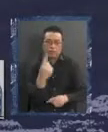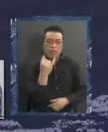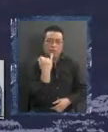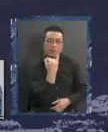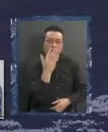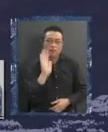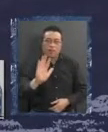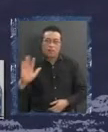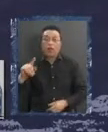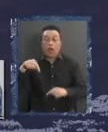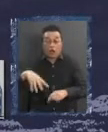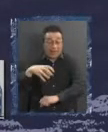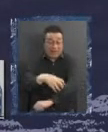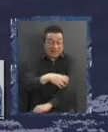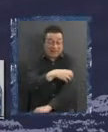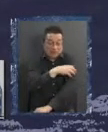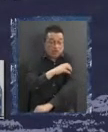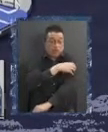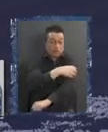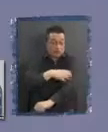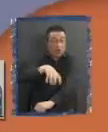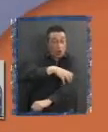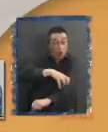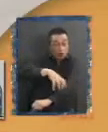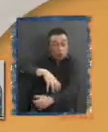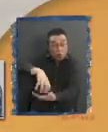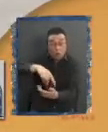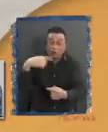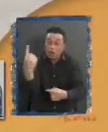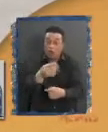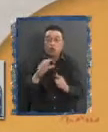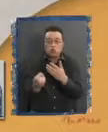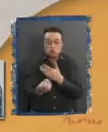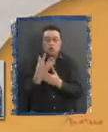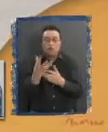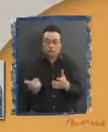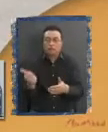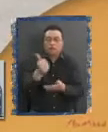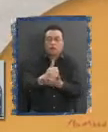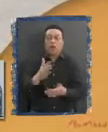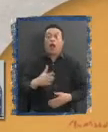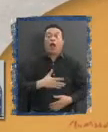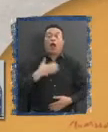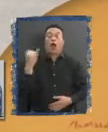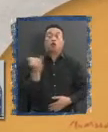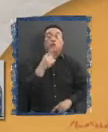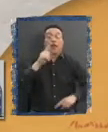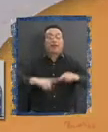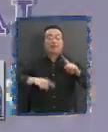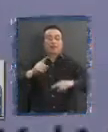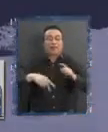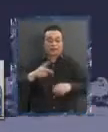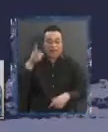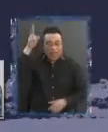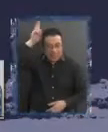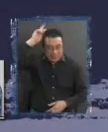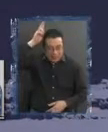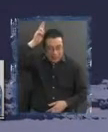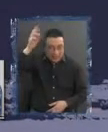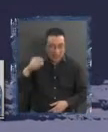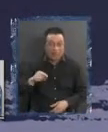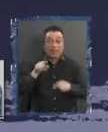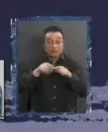habituales regiones Provincias y comunas Agrega una nueva unidad La autonomía territorial indígena A estos